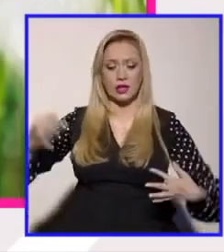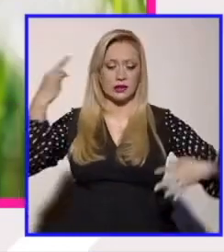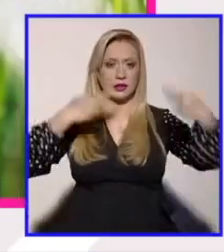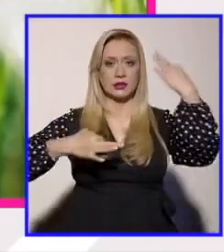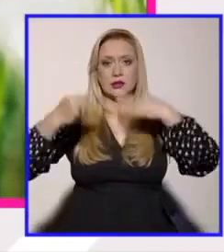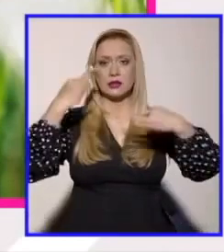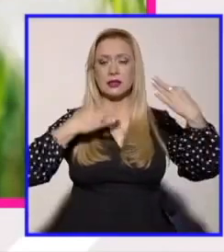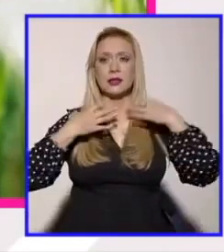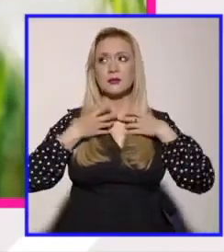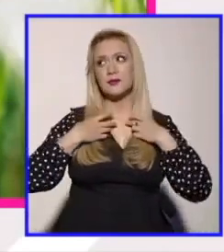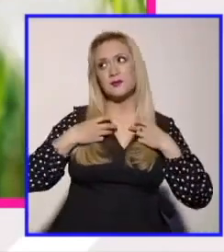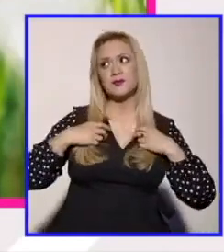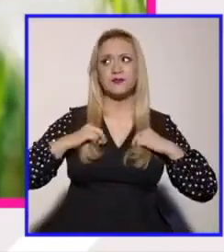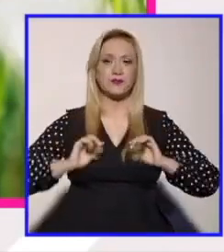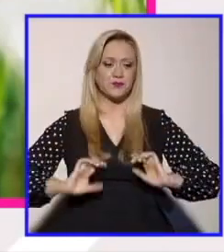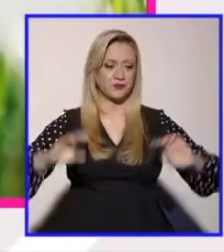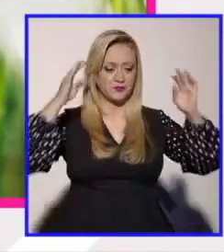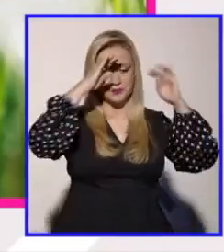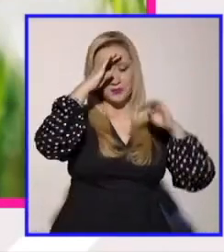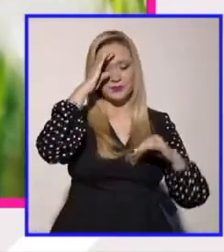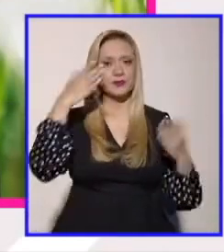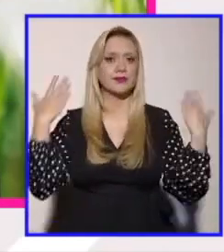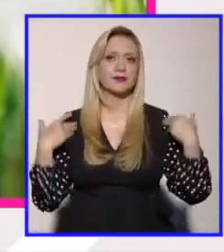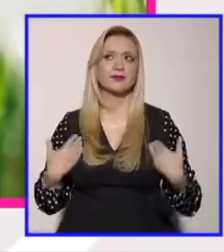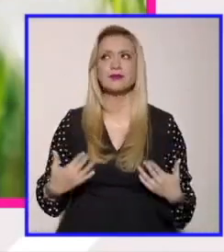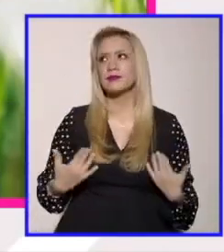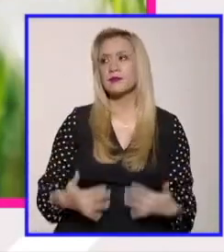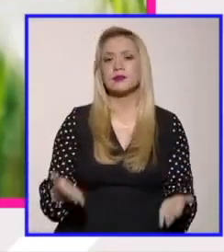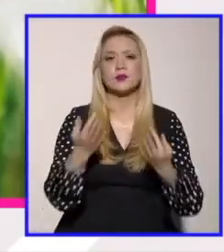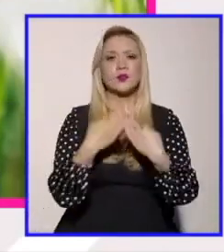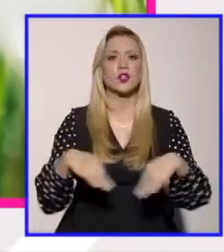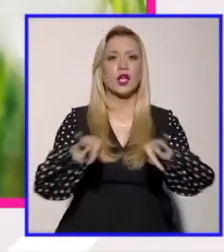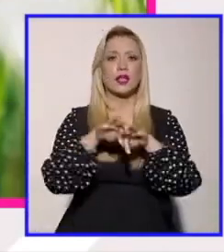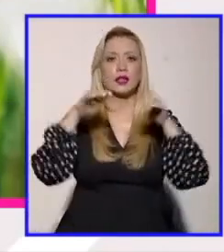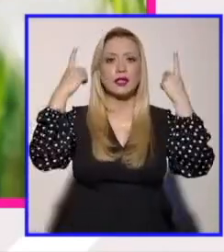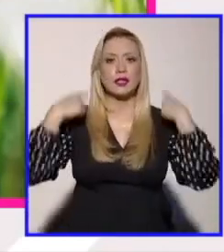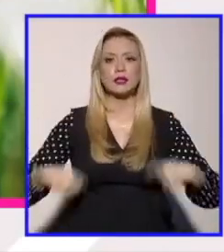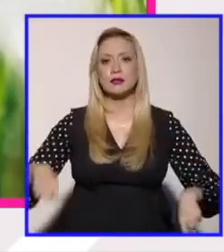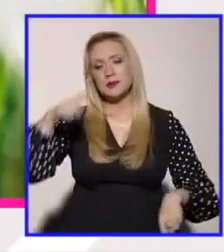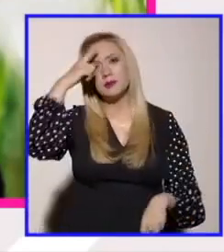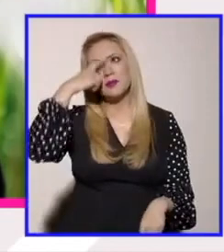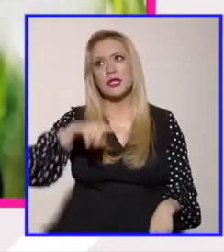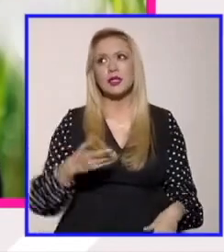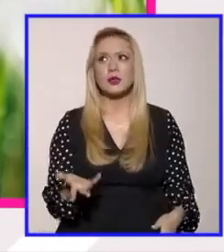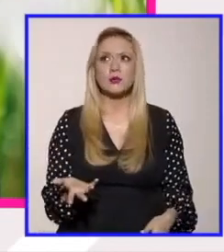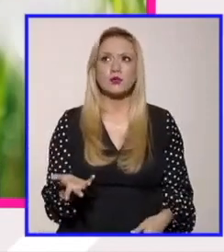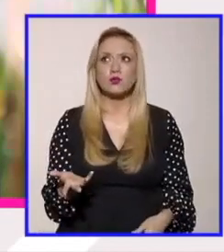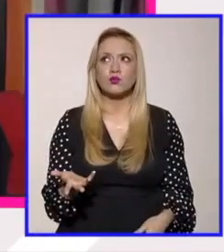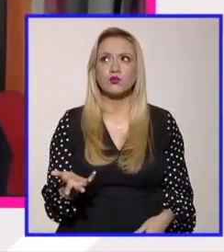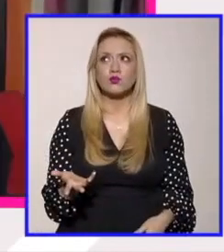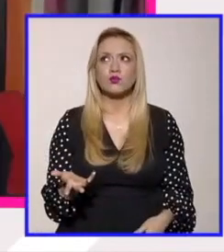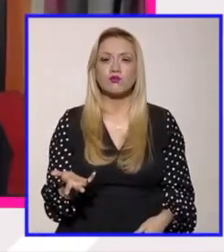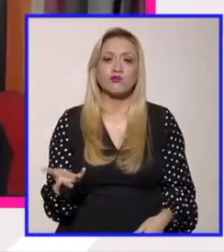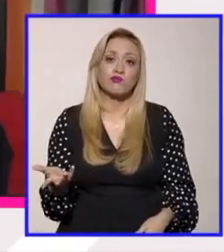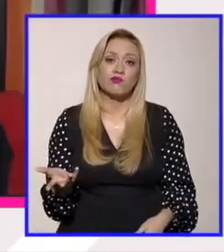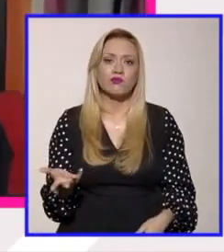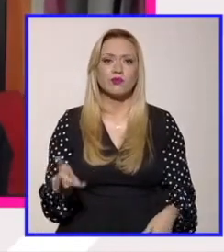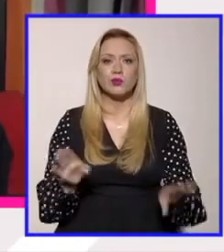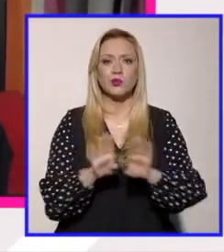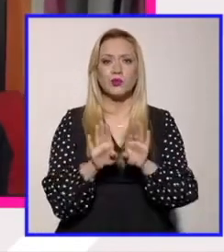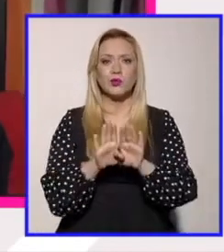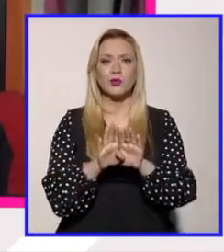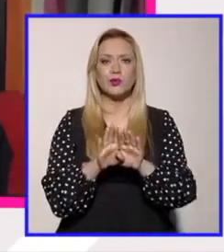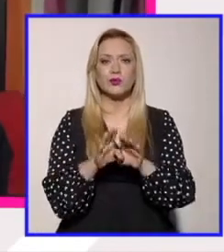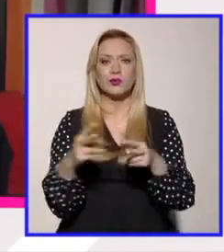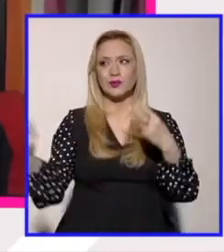de alguien cuya única relevancia social es quizás ser un espectáculo